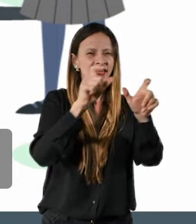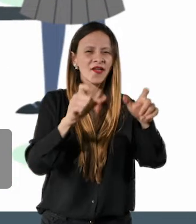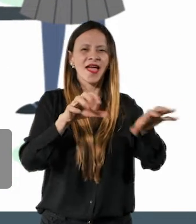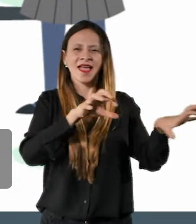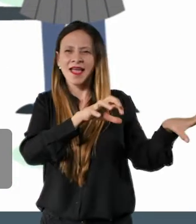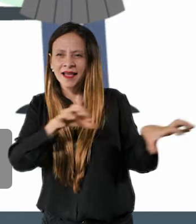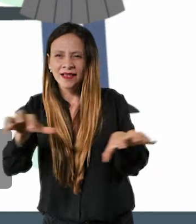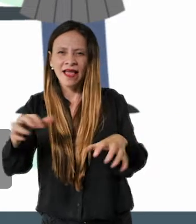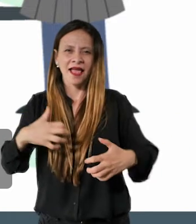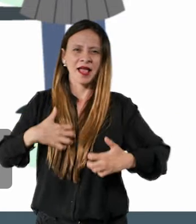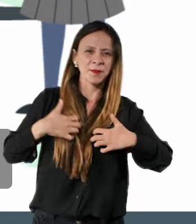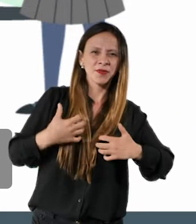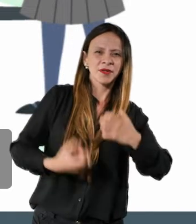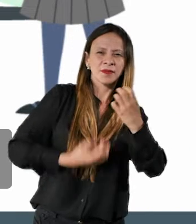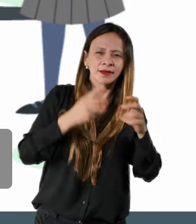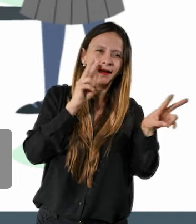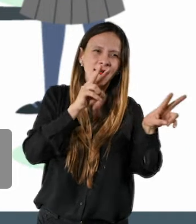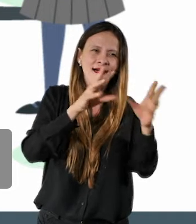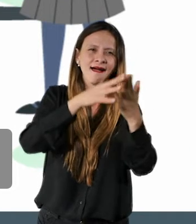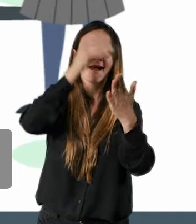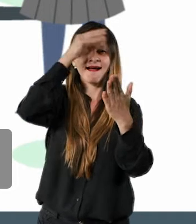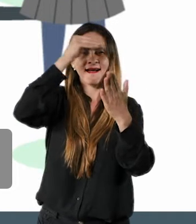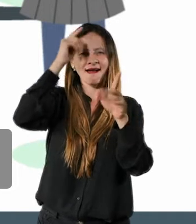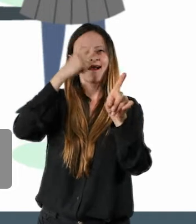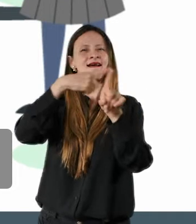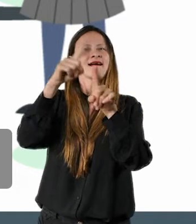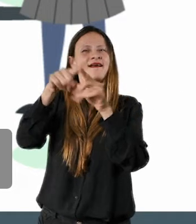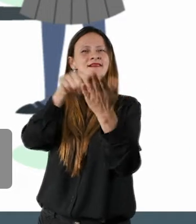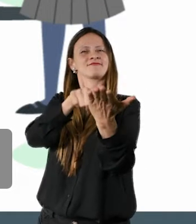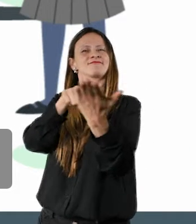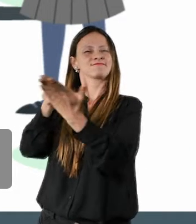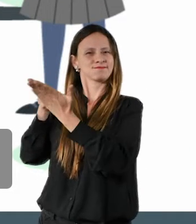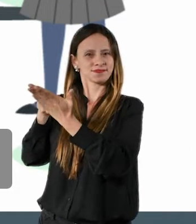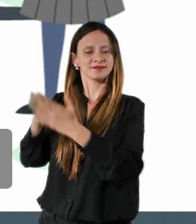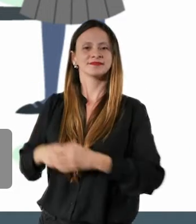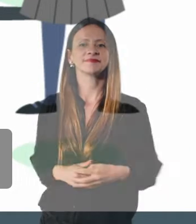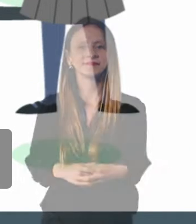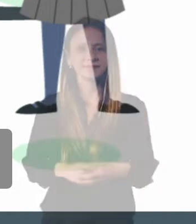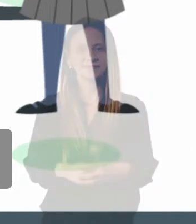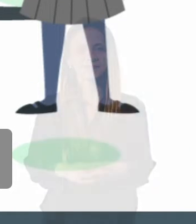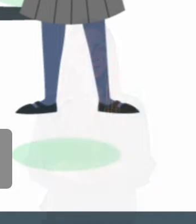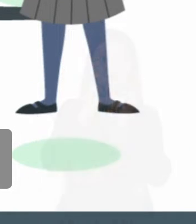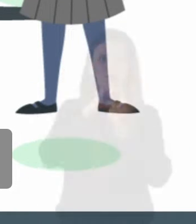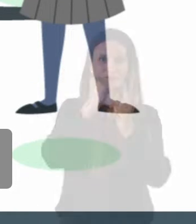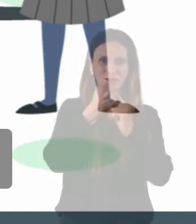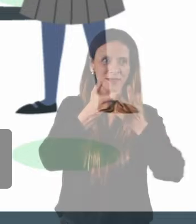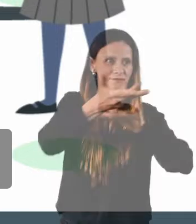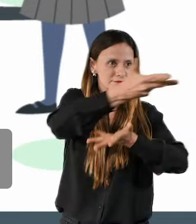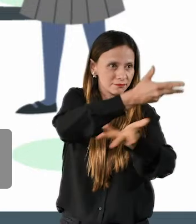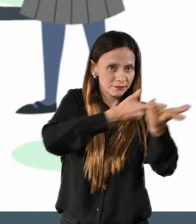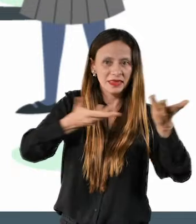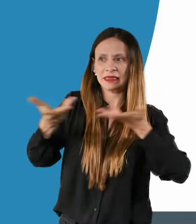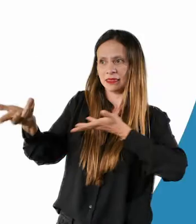a reconocer, expresar y regular sus emociones, así como a entender las emociones de los demás.